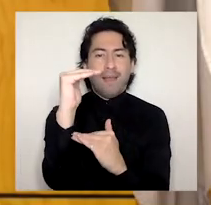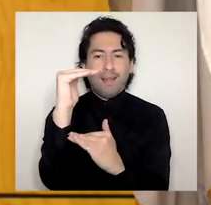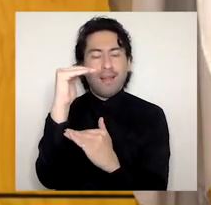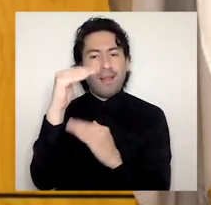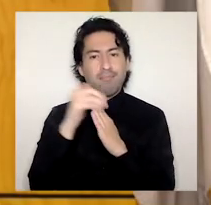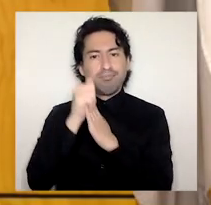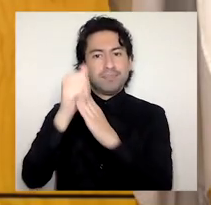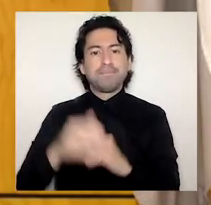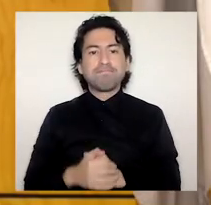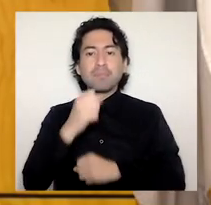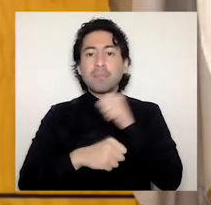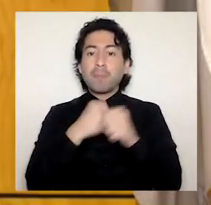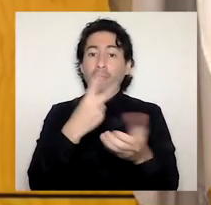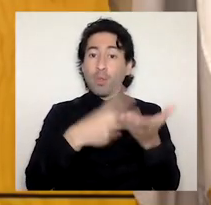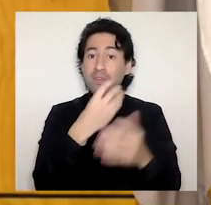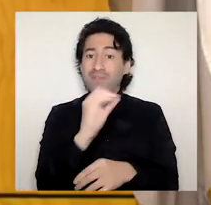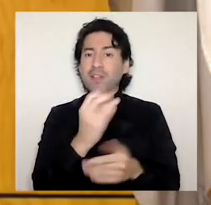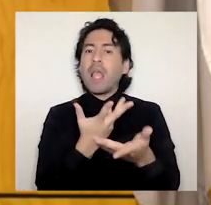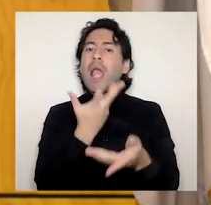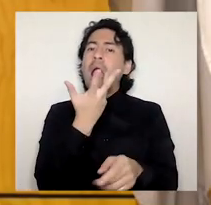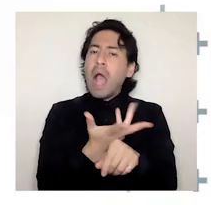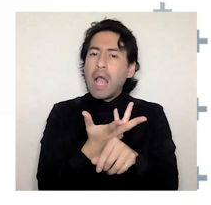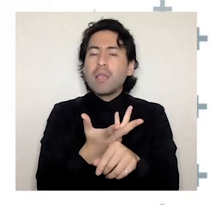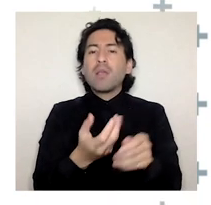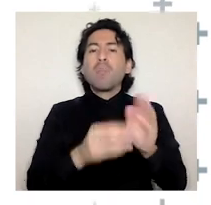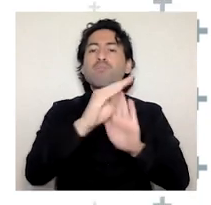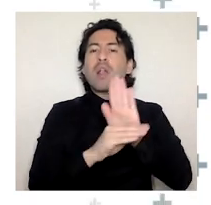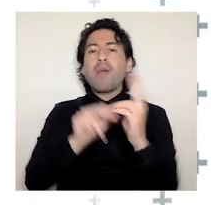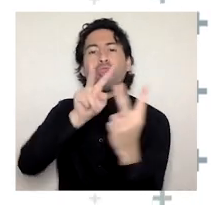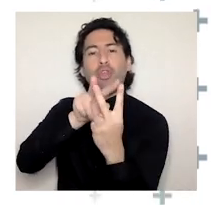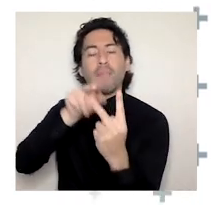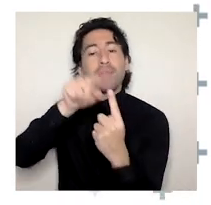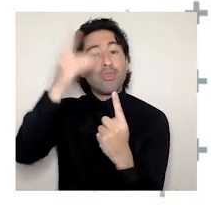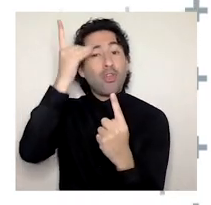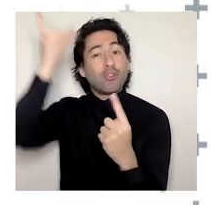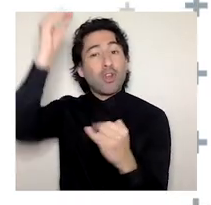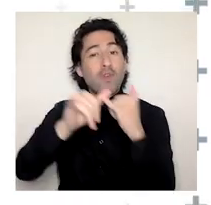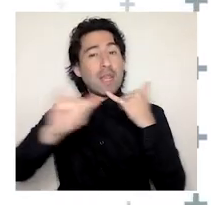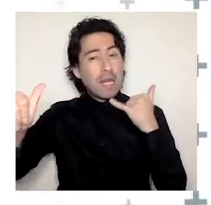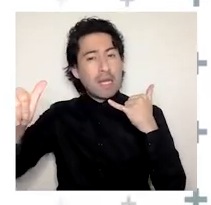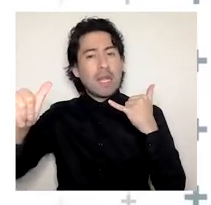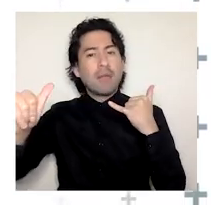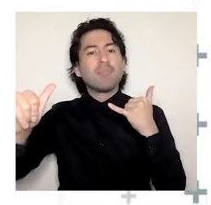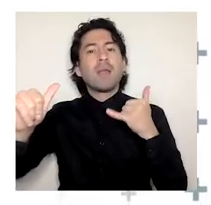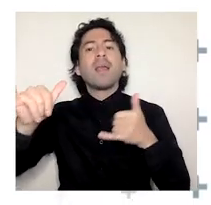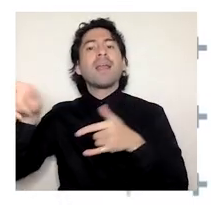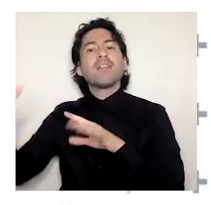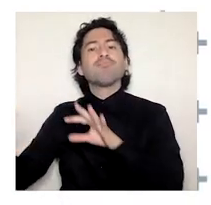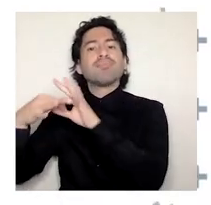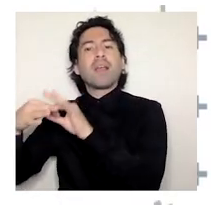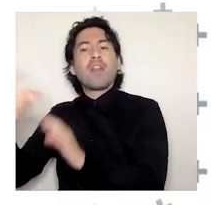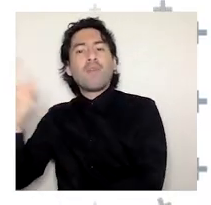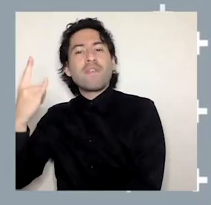el año 2020, se crearon dos nuevos programas de posgrado, el doctorado en Ingeniería en consorcio con las universidades